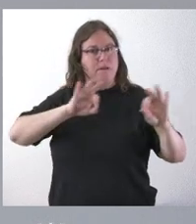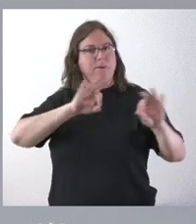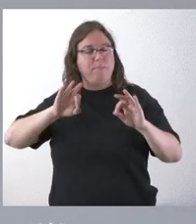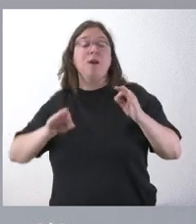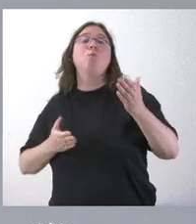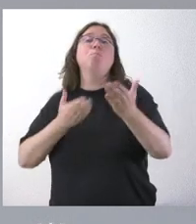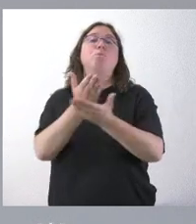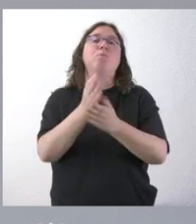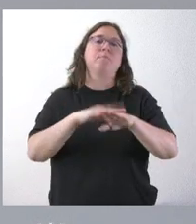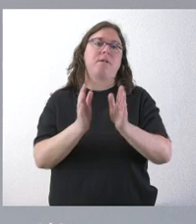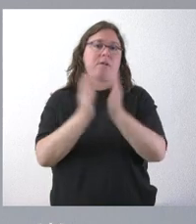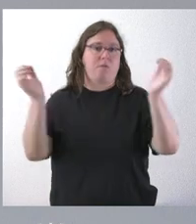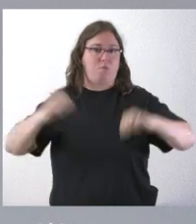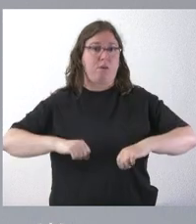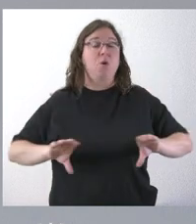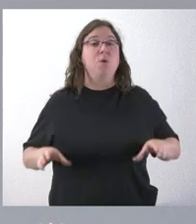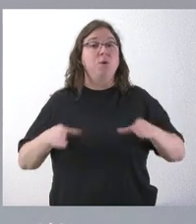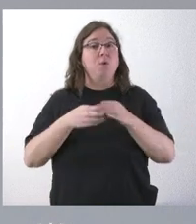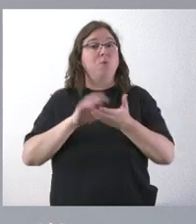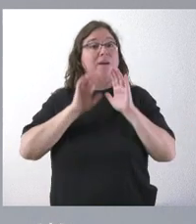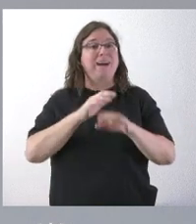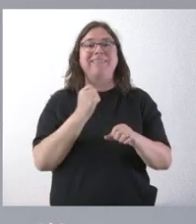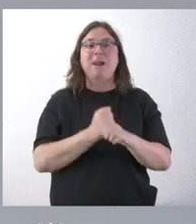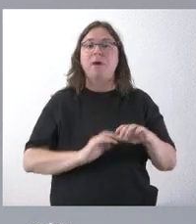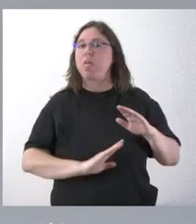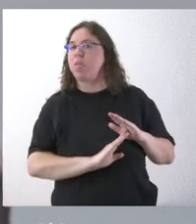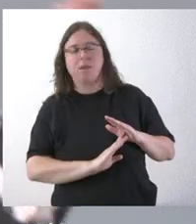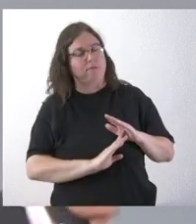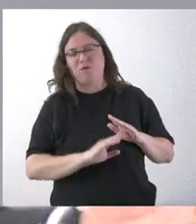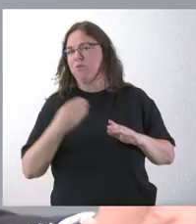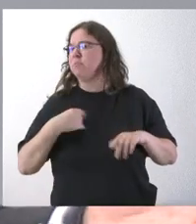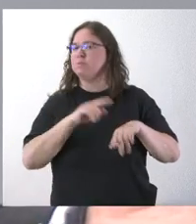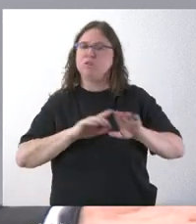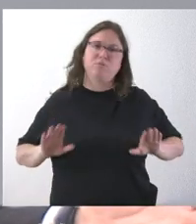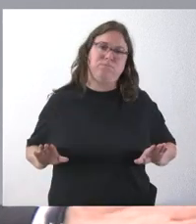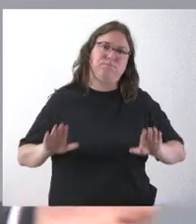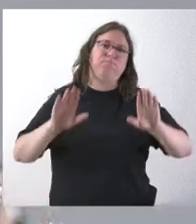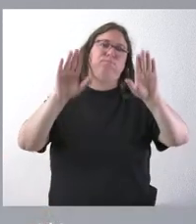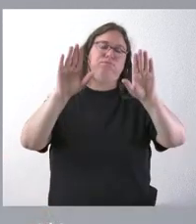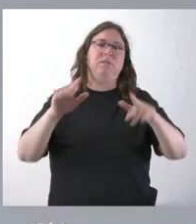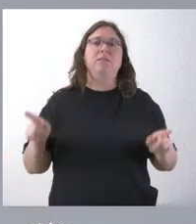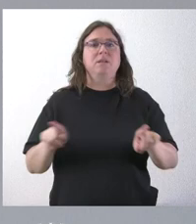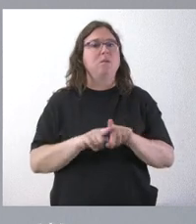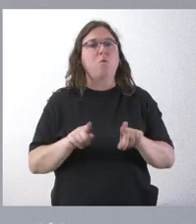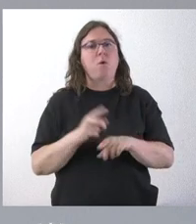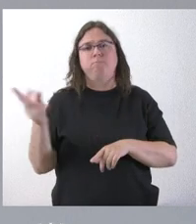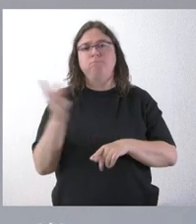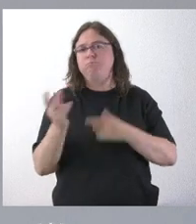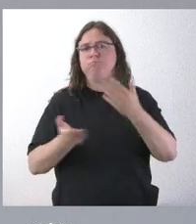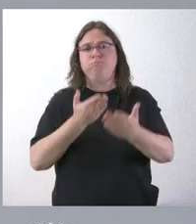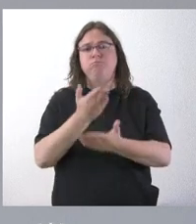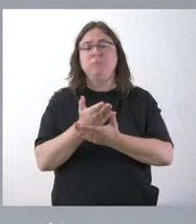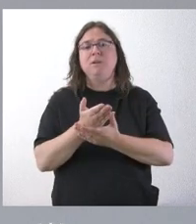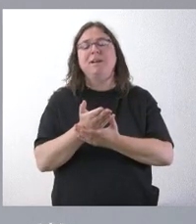acuerdo. La Junta de Castellón no ha dejado de trabajar en paralelo con la tramitación parlamentaria en el Estado en el planteamiento de